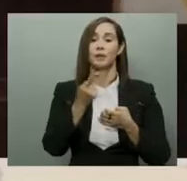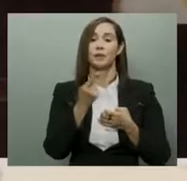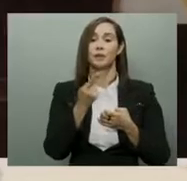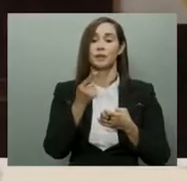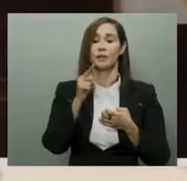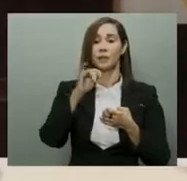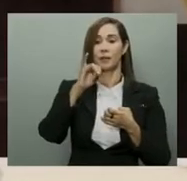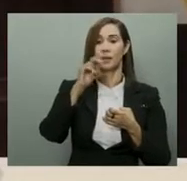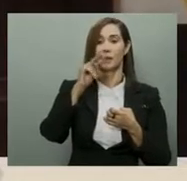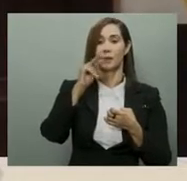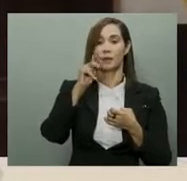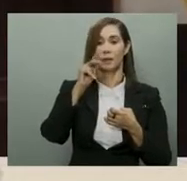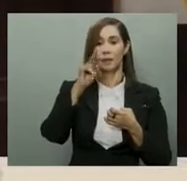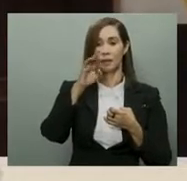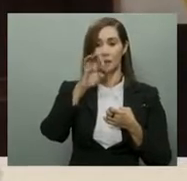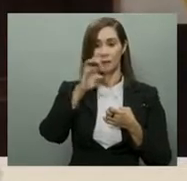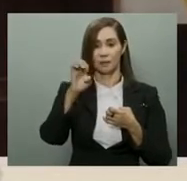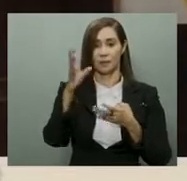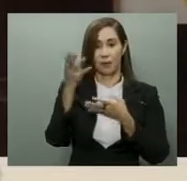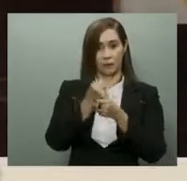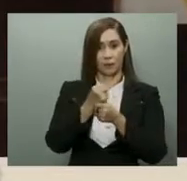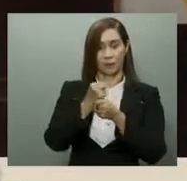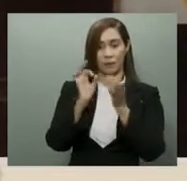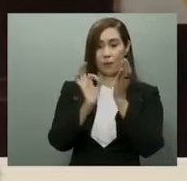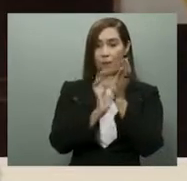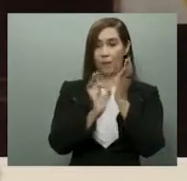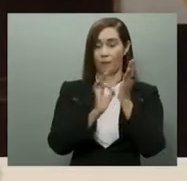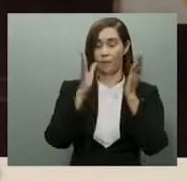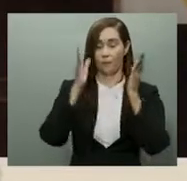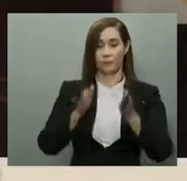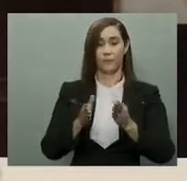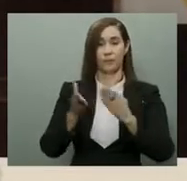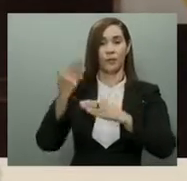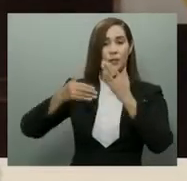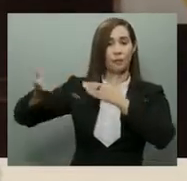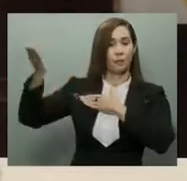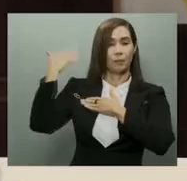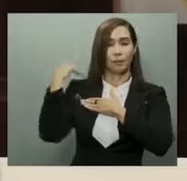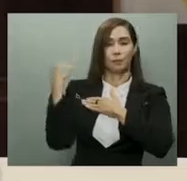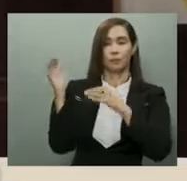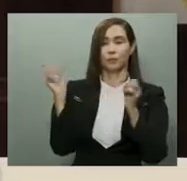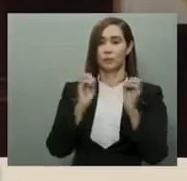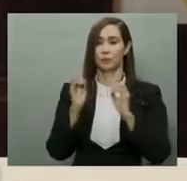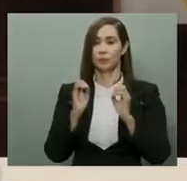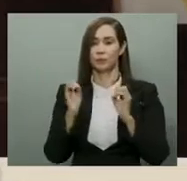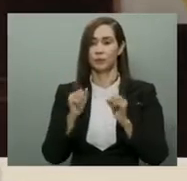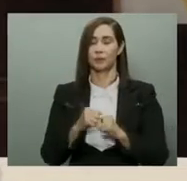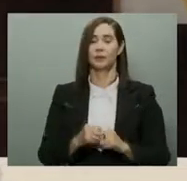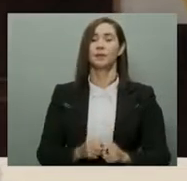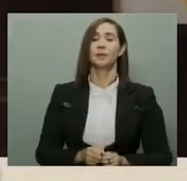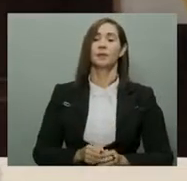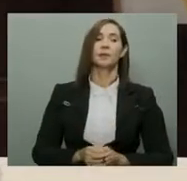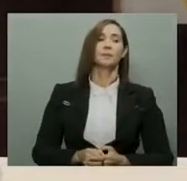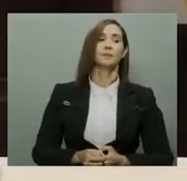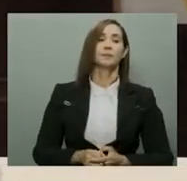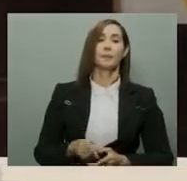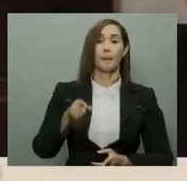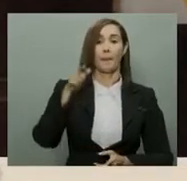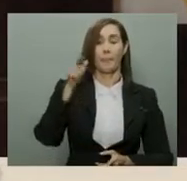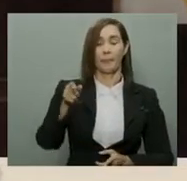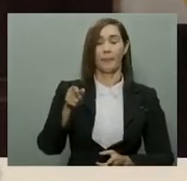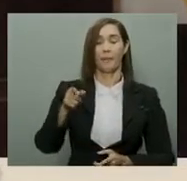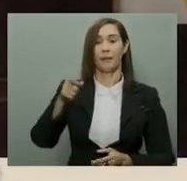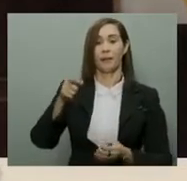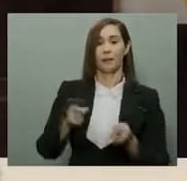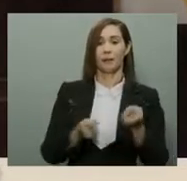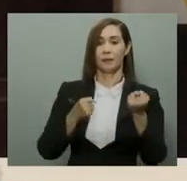que INESPRE ha retomado su función que no tenía hace más de una década, que es de